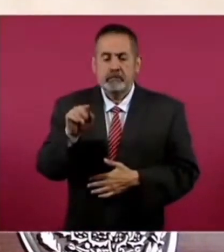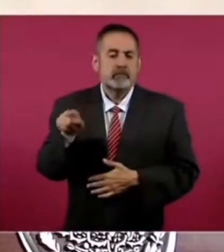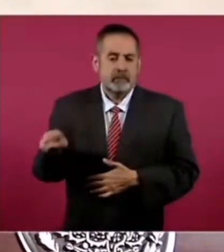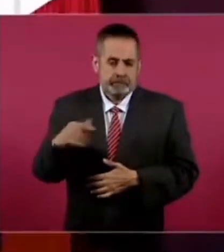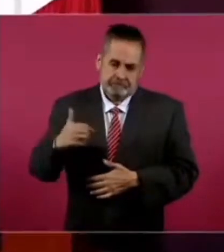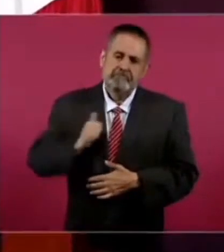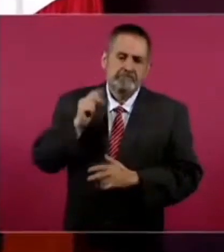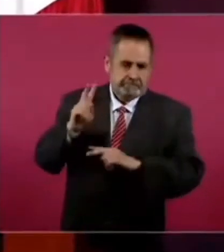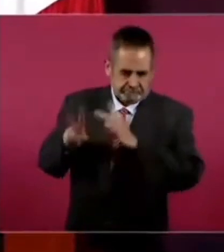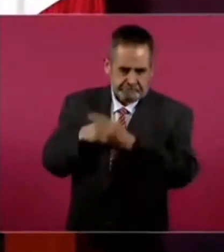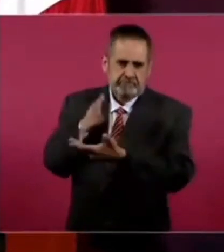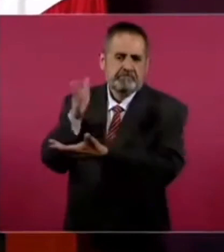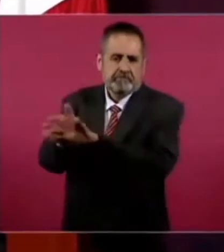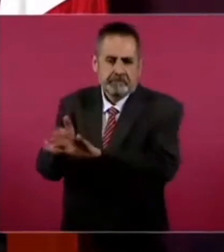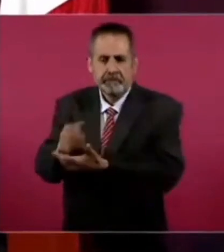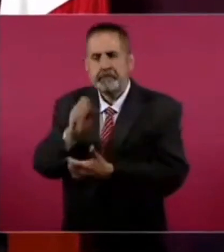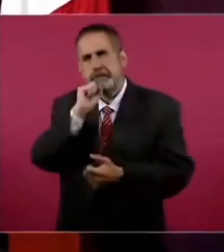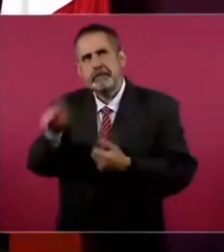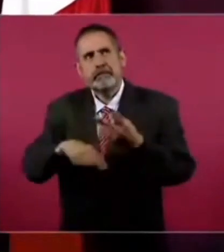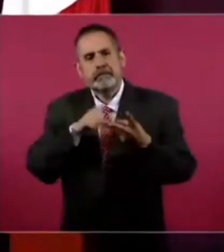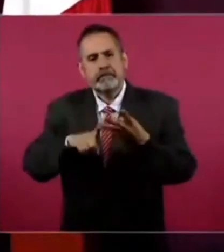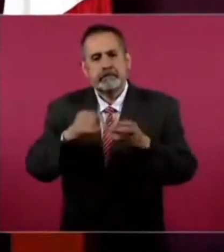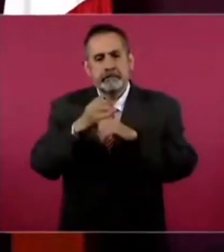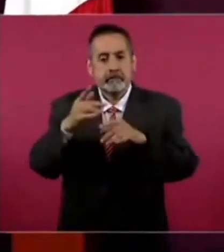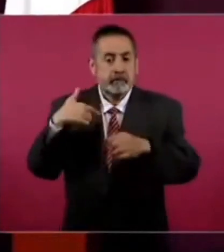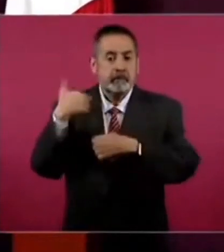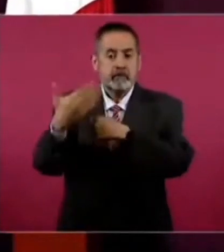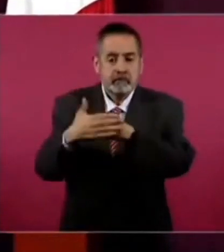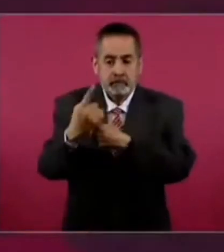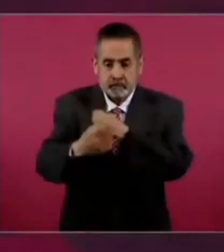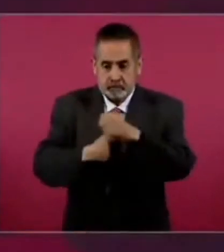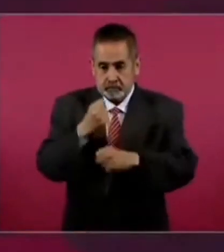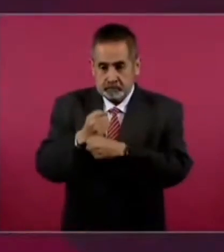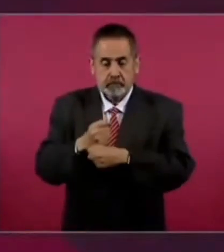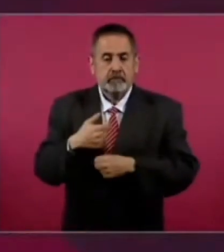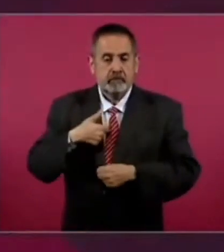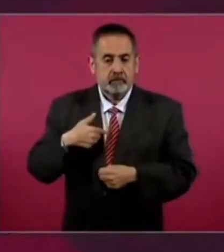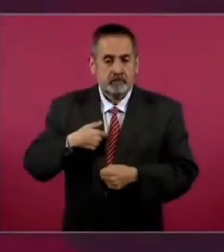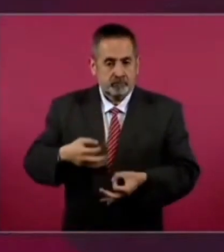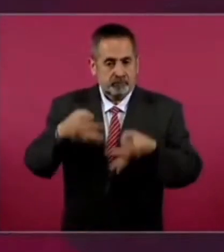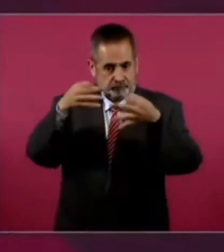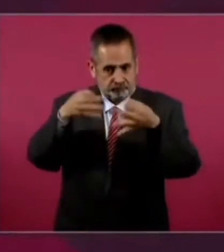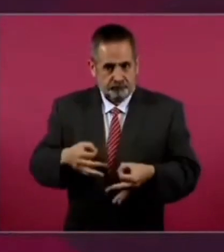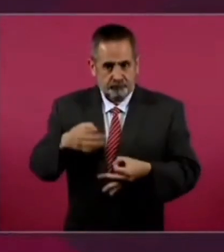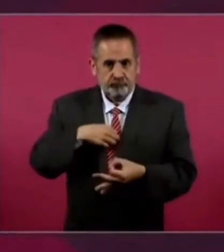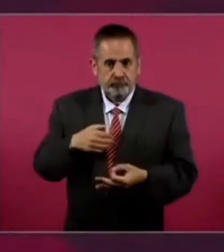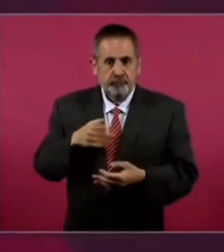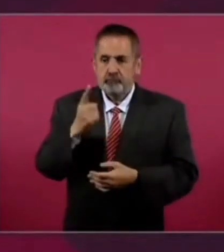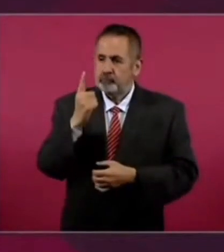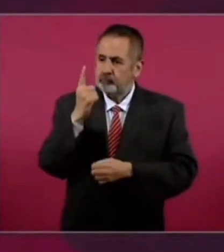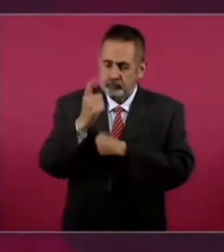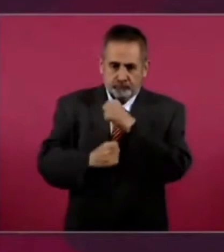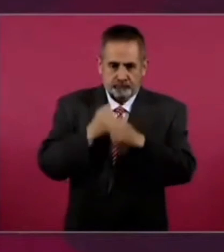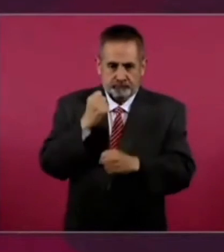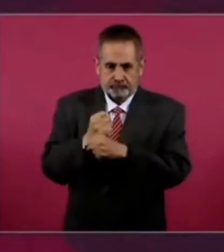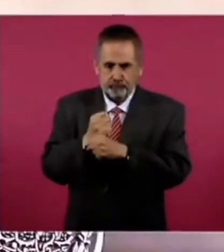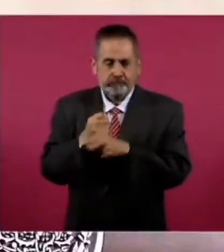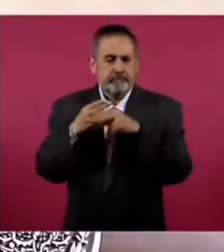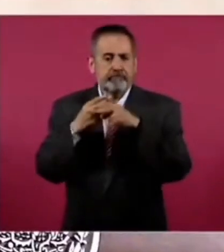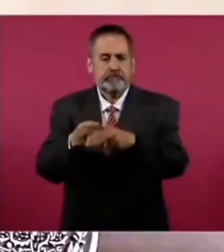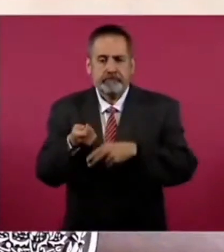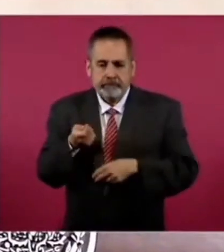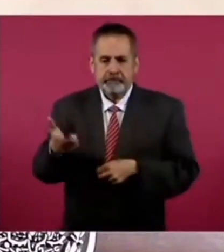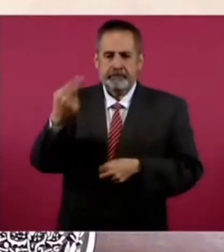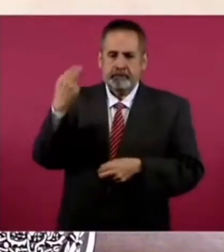aprovecho para también informar que el año próximo, oficialmente, va a ser el año de